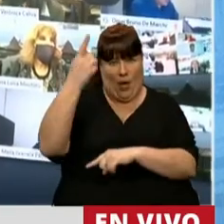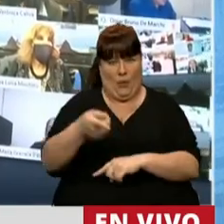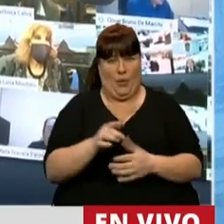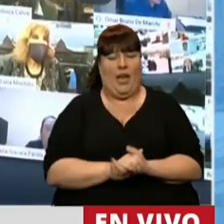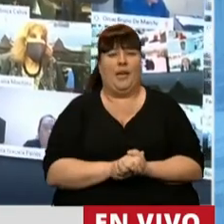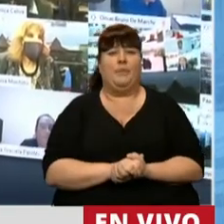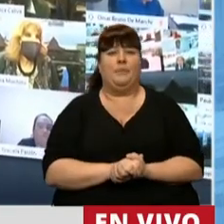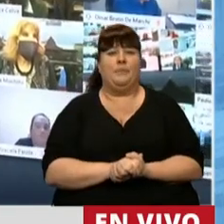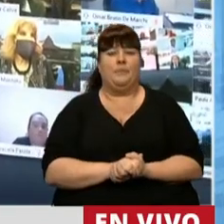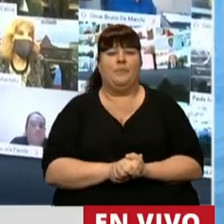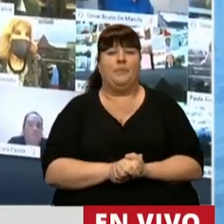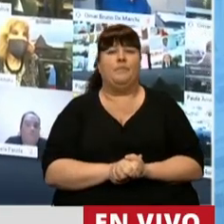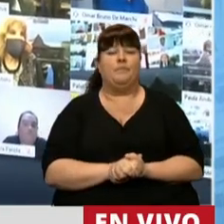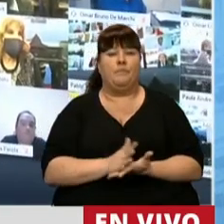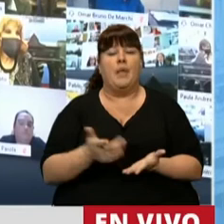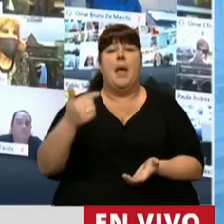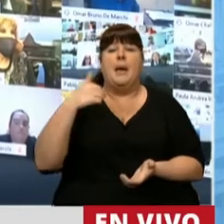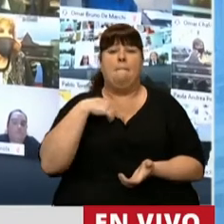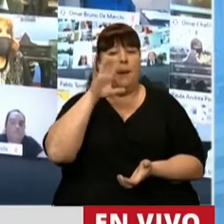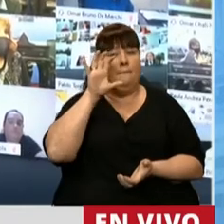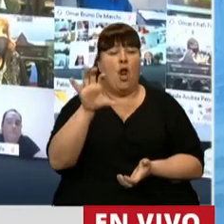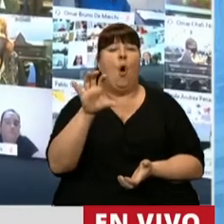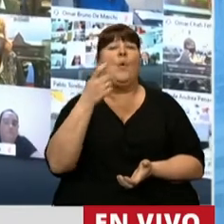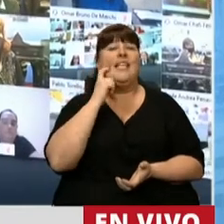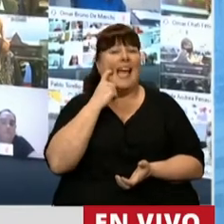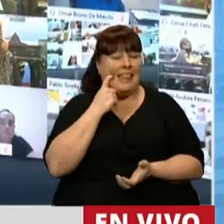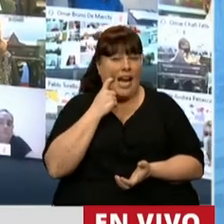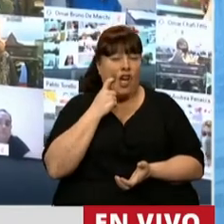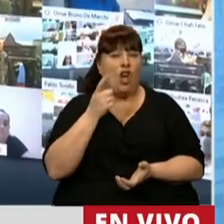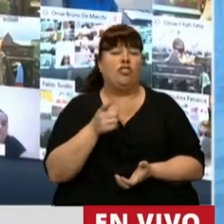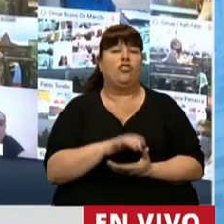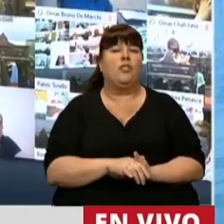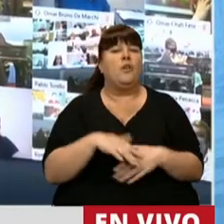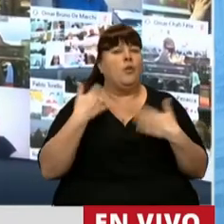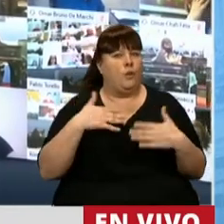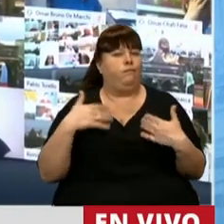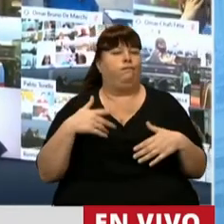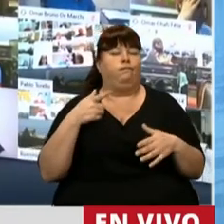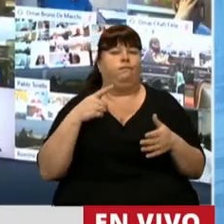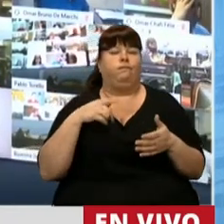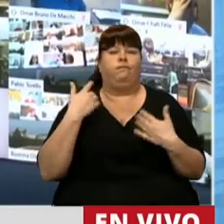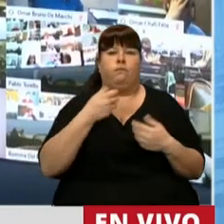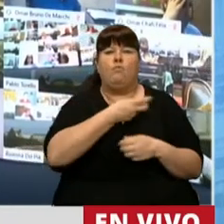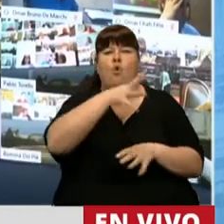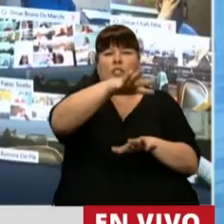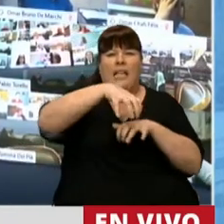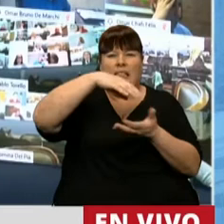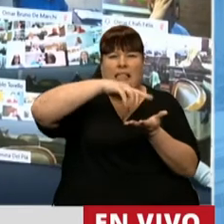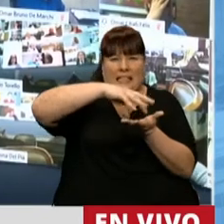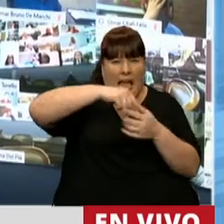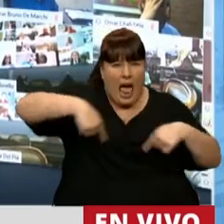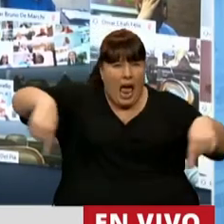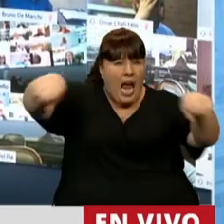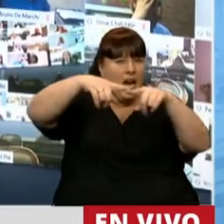señor presidente. En mi provincia de Entre Ríos impacta la cantidad de hectáreas que